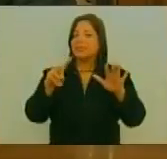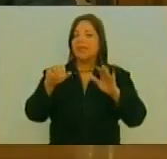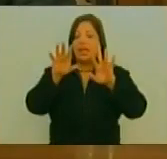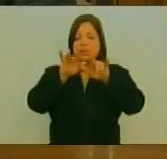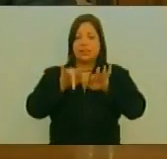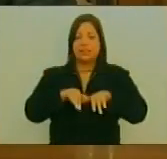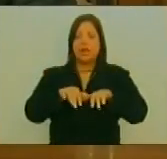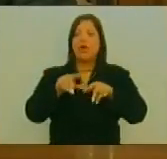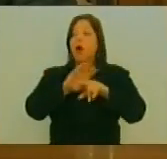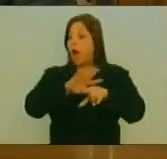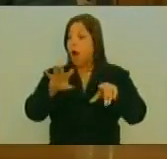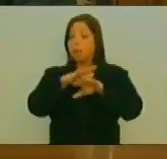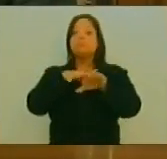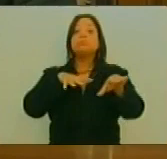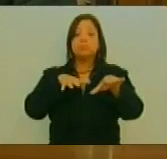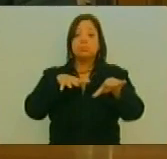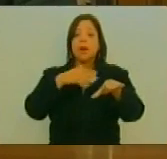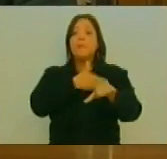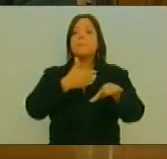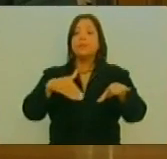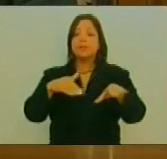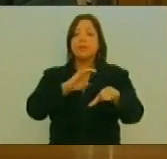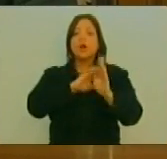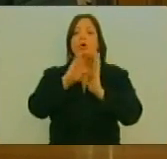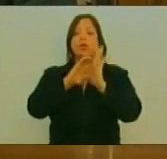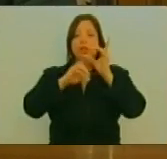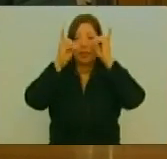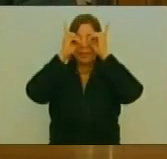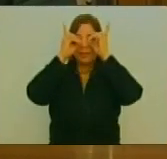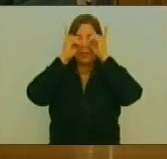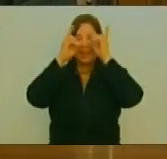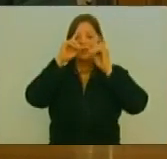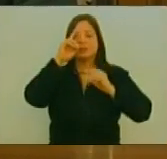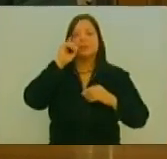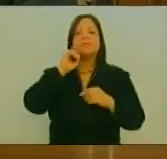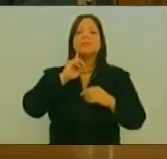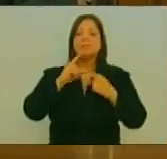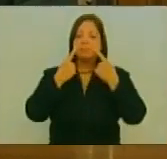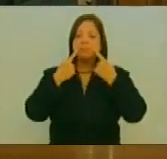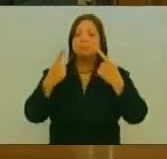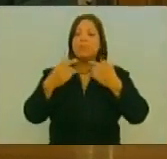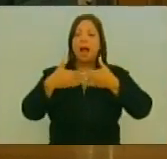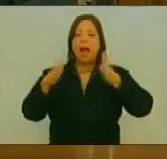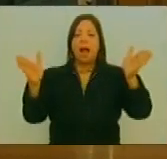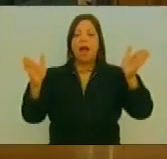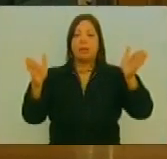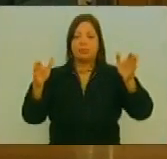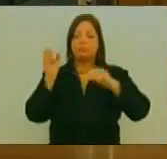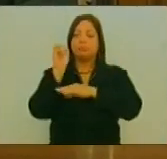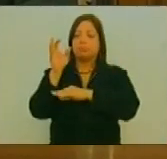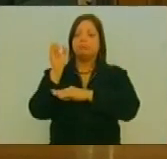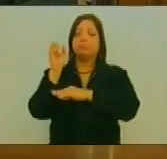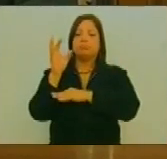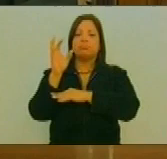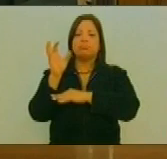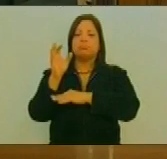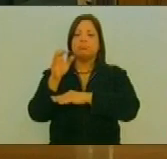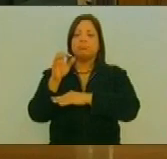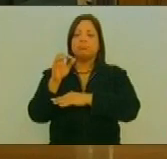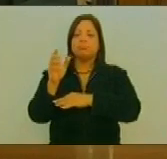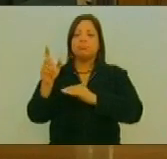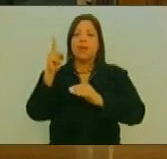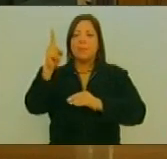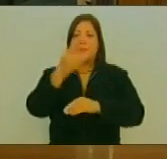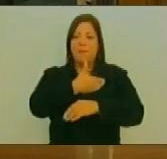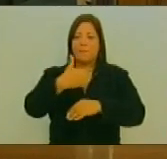Existencia Del Coro Reglamentario La Presidenta Constituyente Del Siloina Rodríguez Declaró Abierta La Sesión Ordinaria Con La Asistencia Del Primer